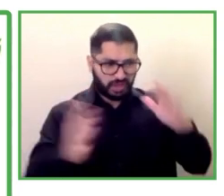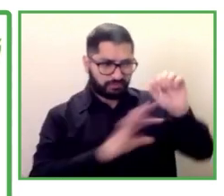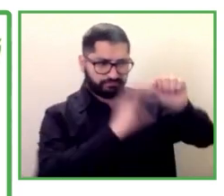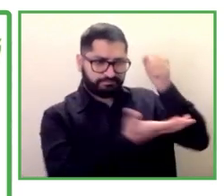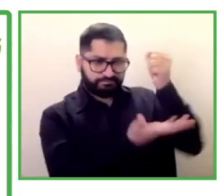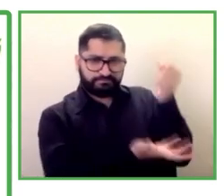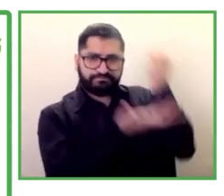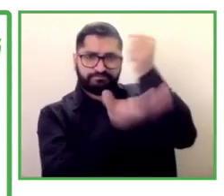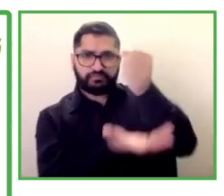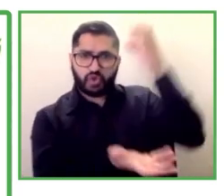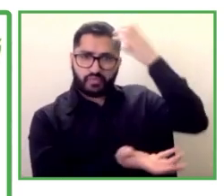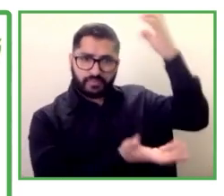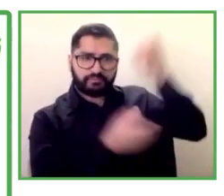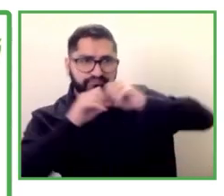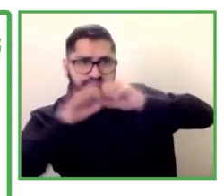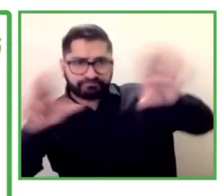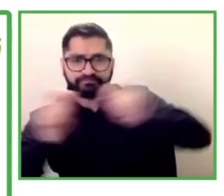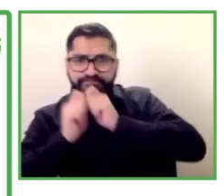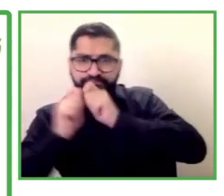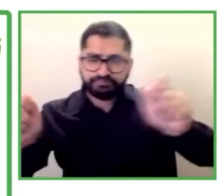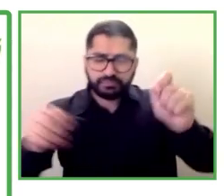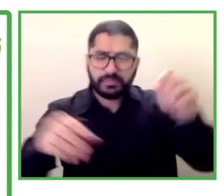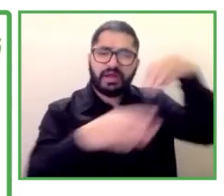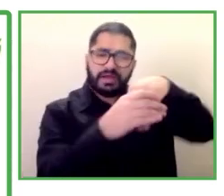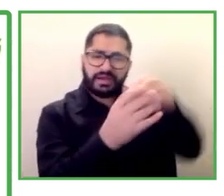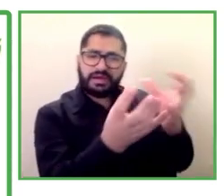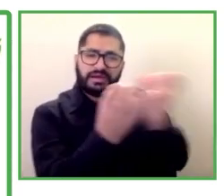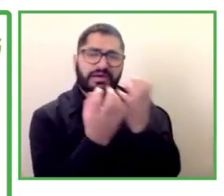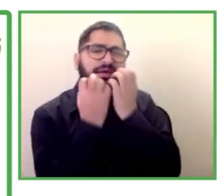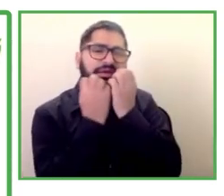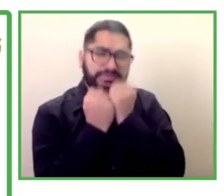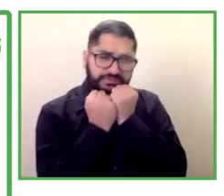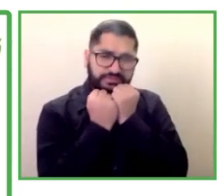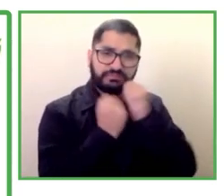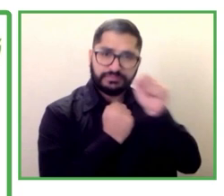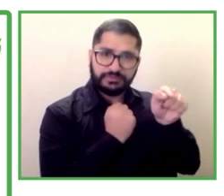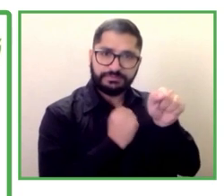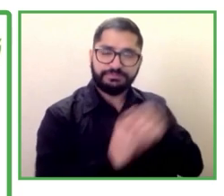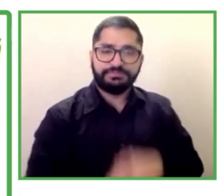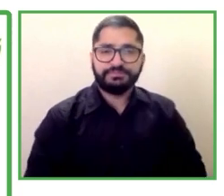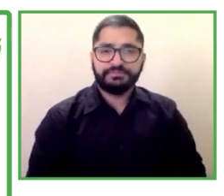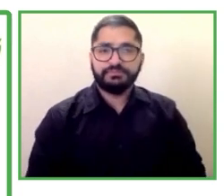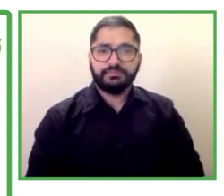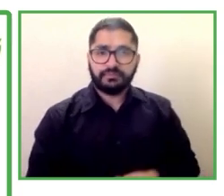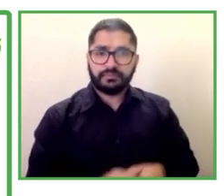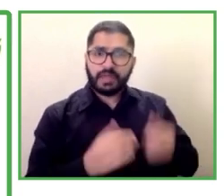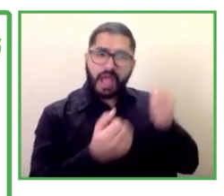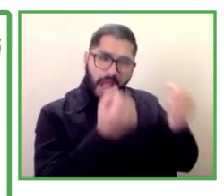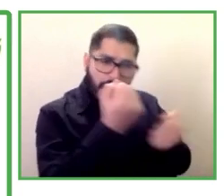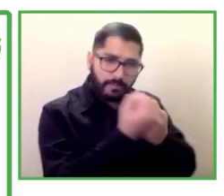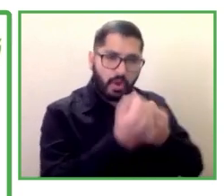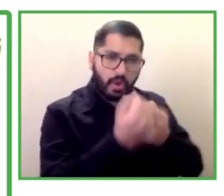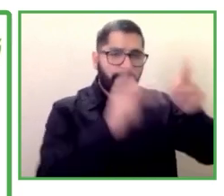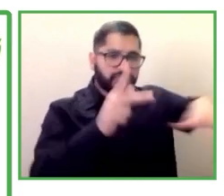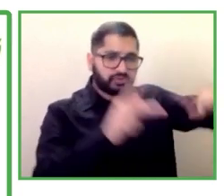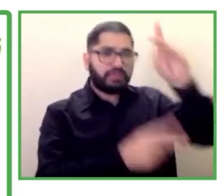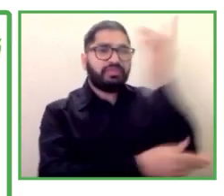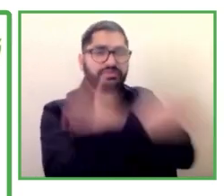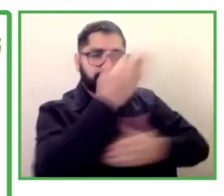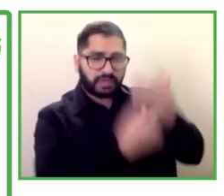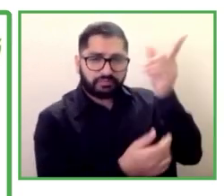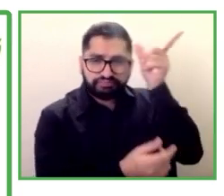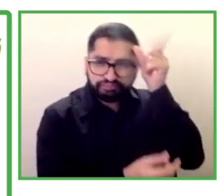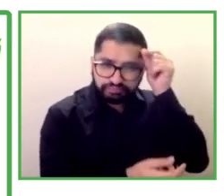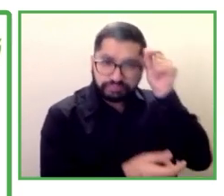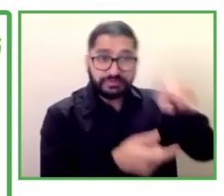reservaban para ser cubiertas para personas con discapacidad intelectual esa modificación legal se llevó a cabo en el año 2011